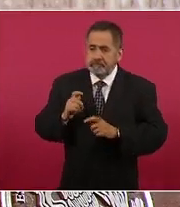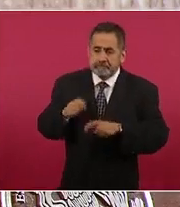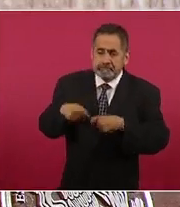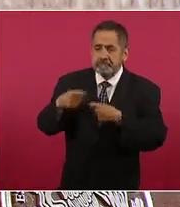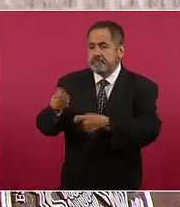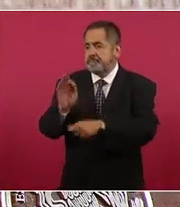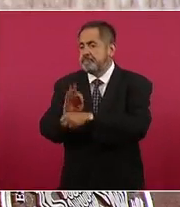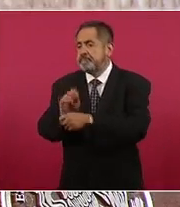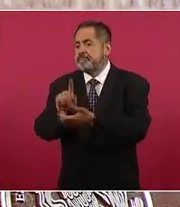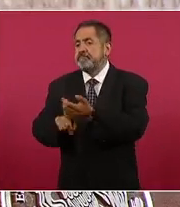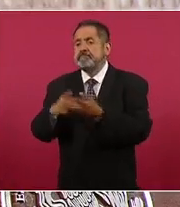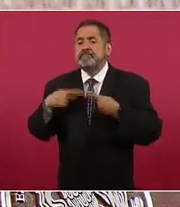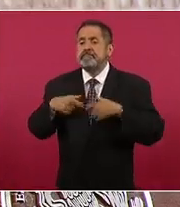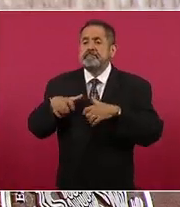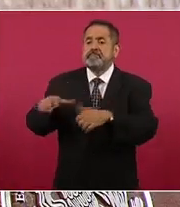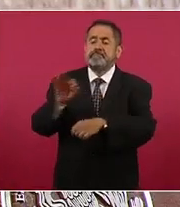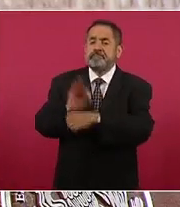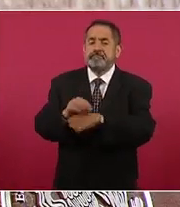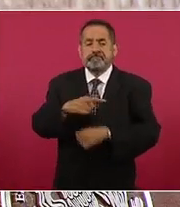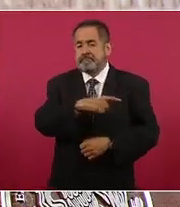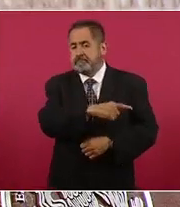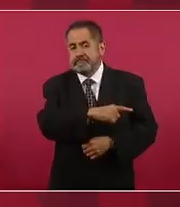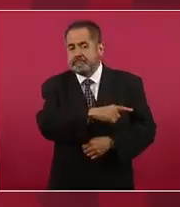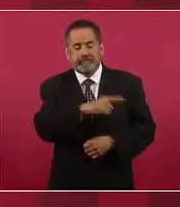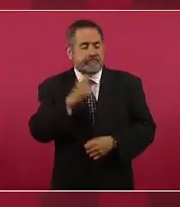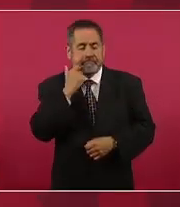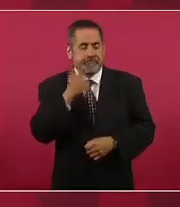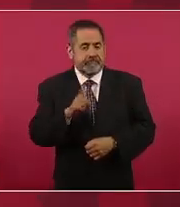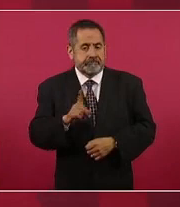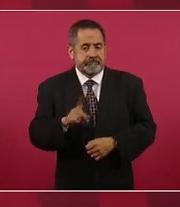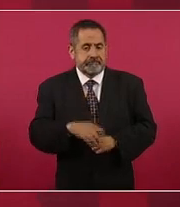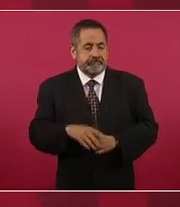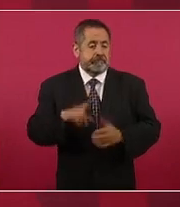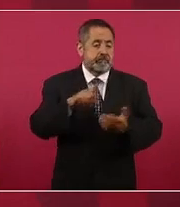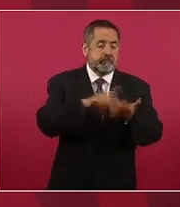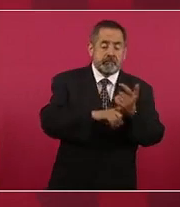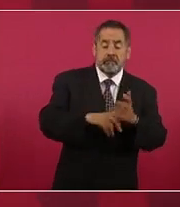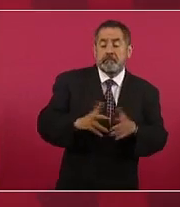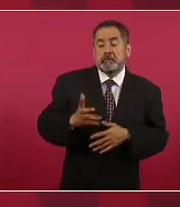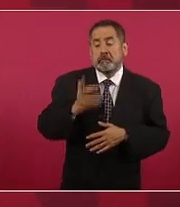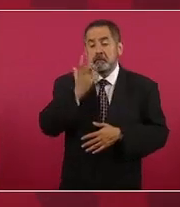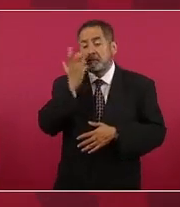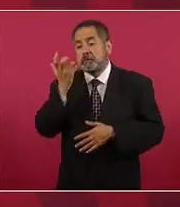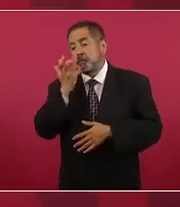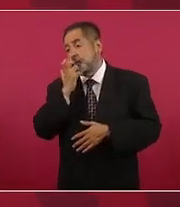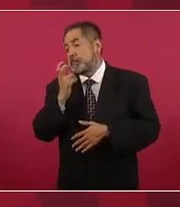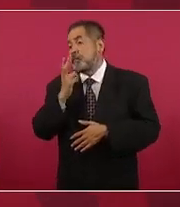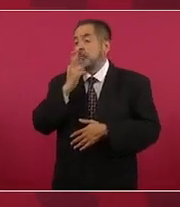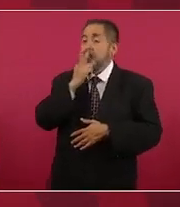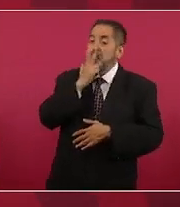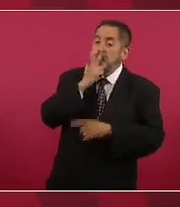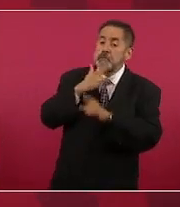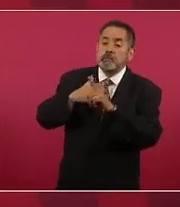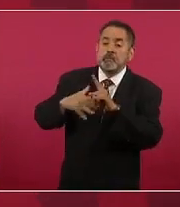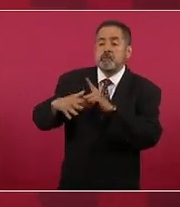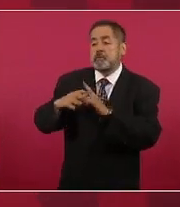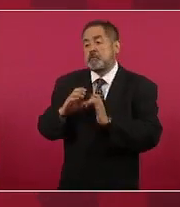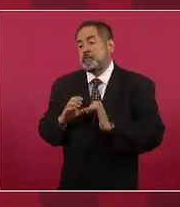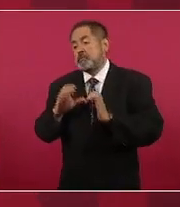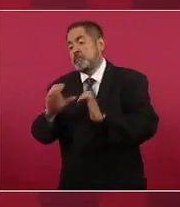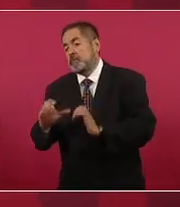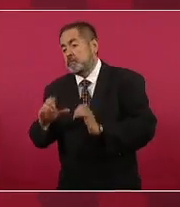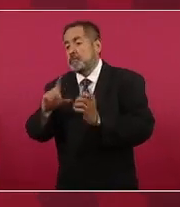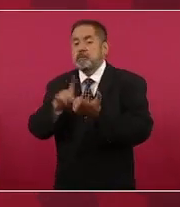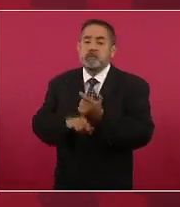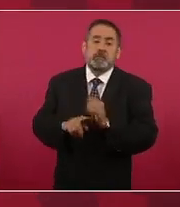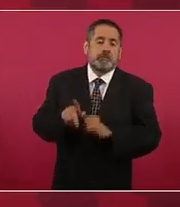pueblo y se disfrazan de ambientalistas de ecologistas